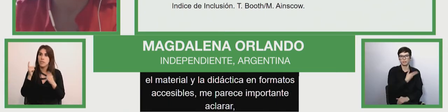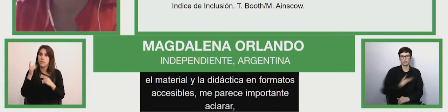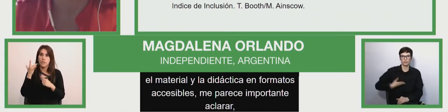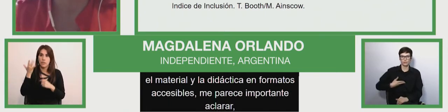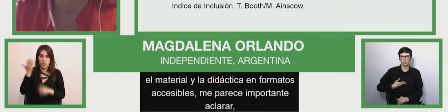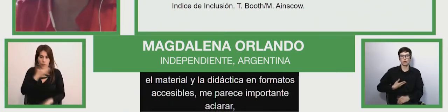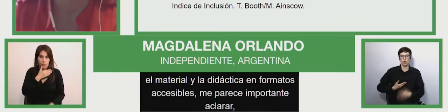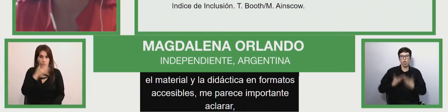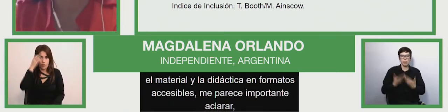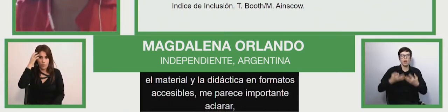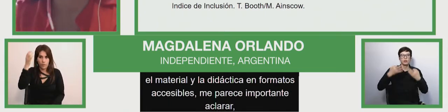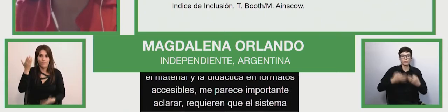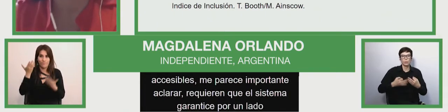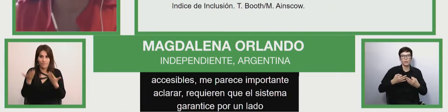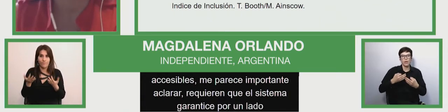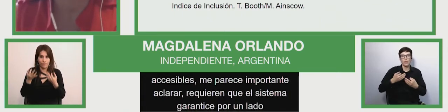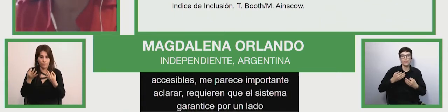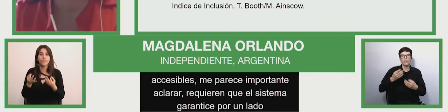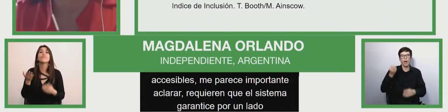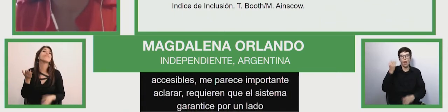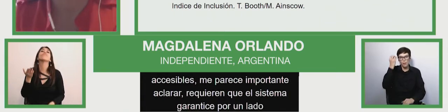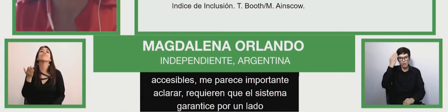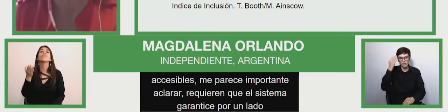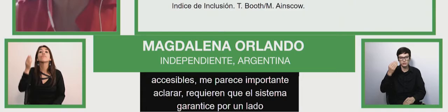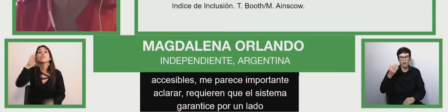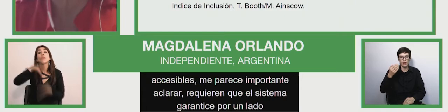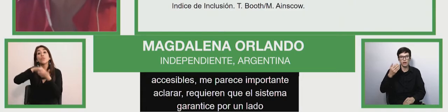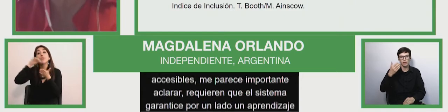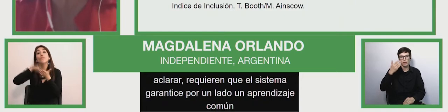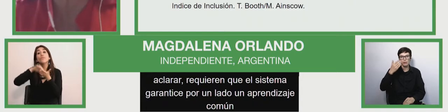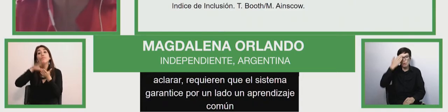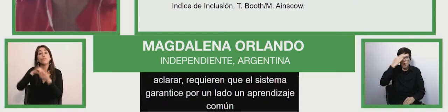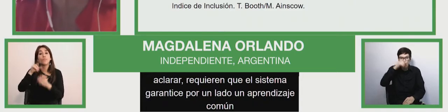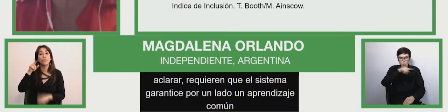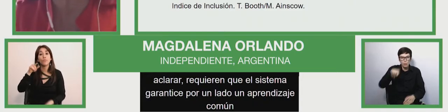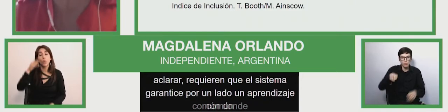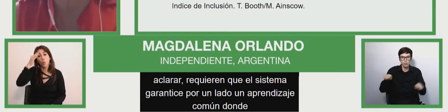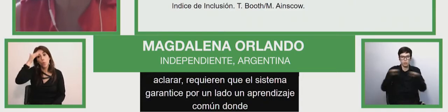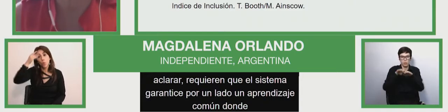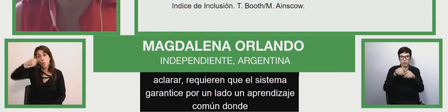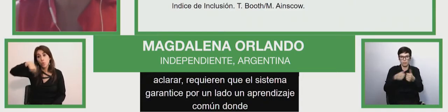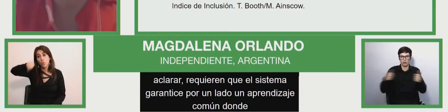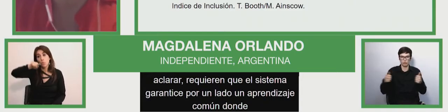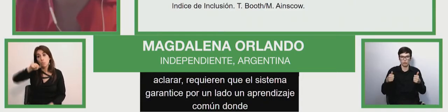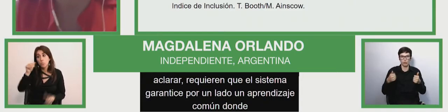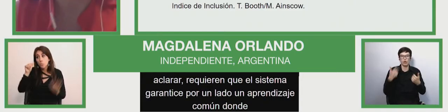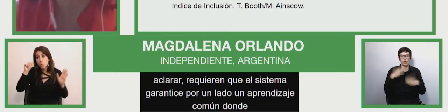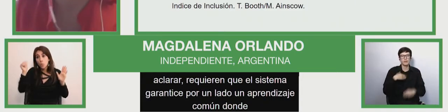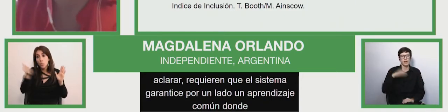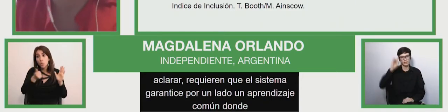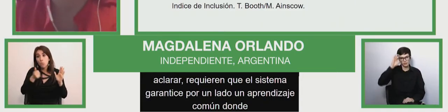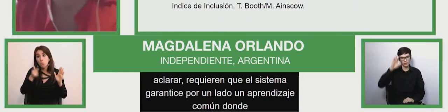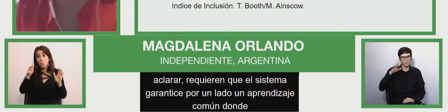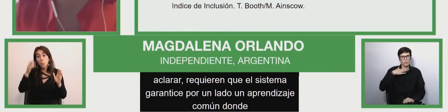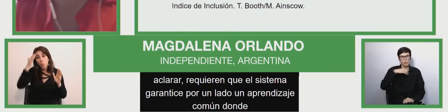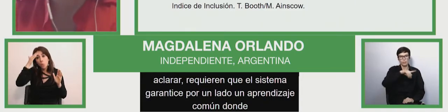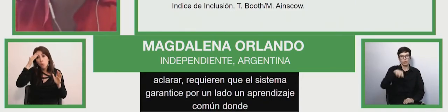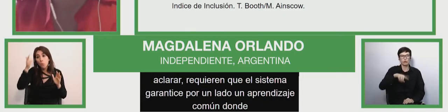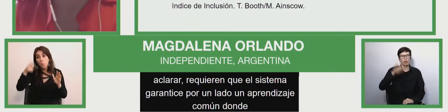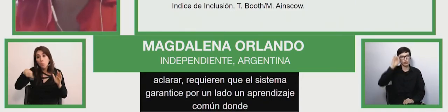aprendizaje común, donde todo sea todos, ya lo vinieron repitiendo mis colegas, todos lo sabemos, pero también todos sabemos